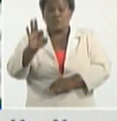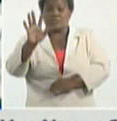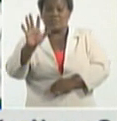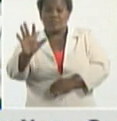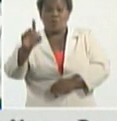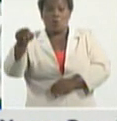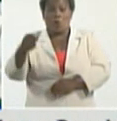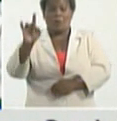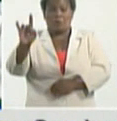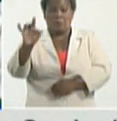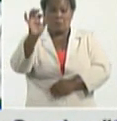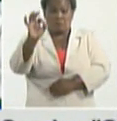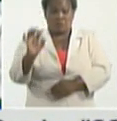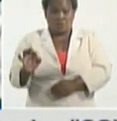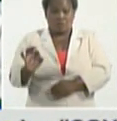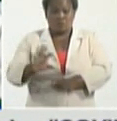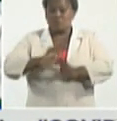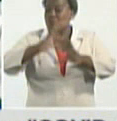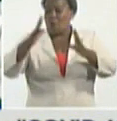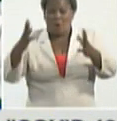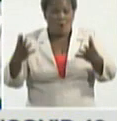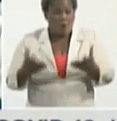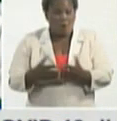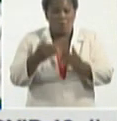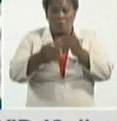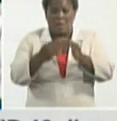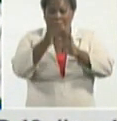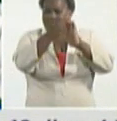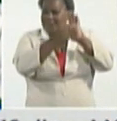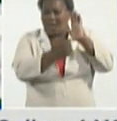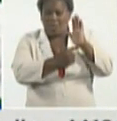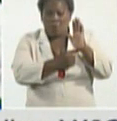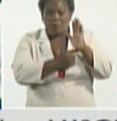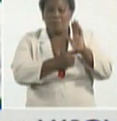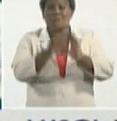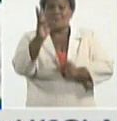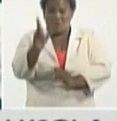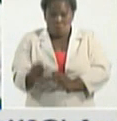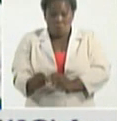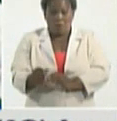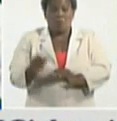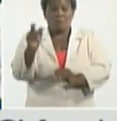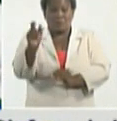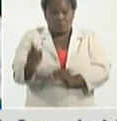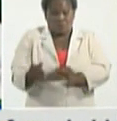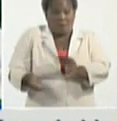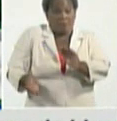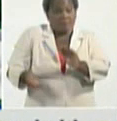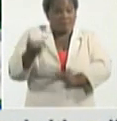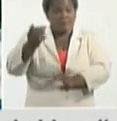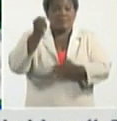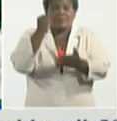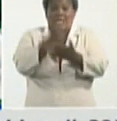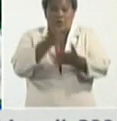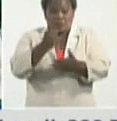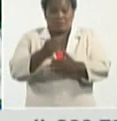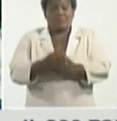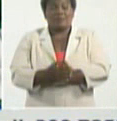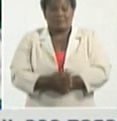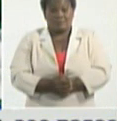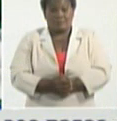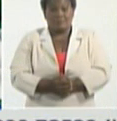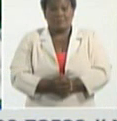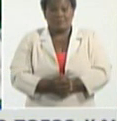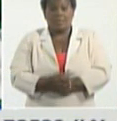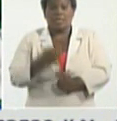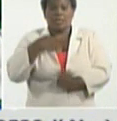Todo como consecuencia del número de pacientes que se diagnostican y que de toda forma tienen un